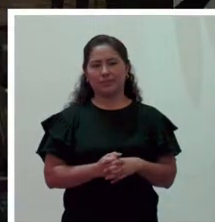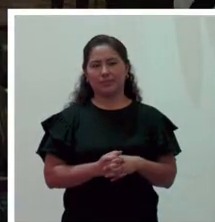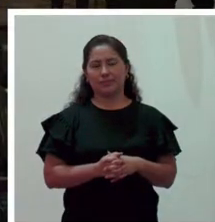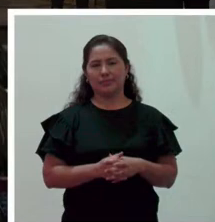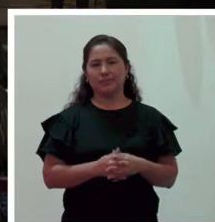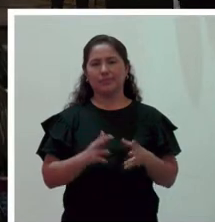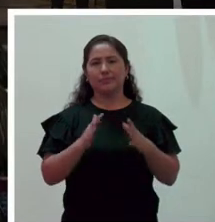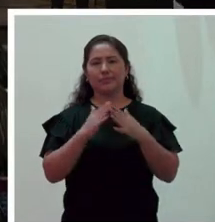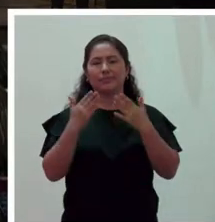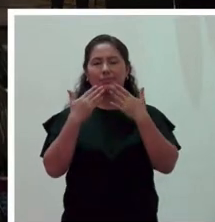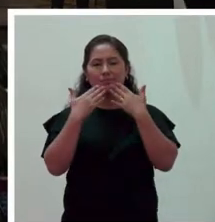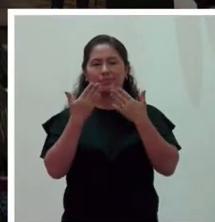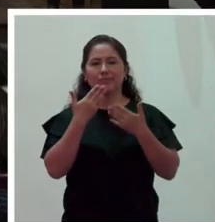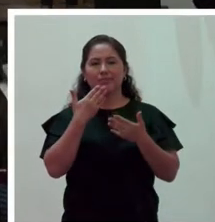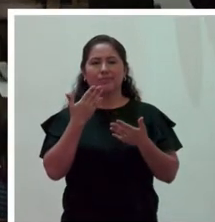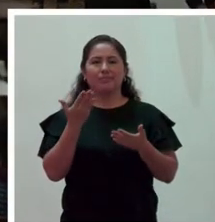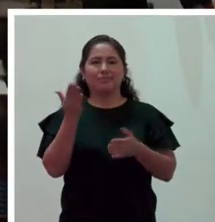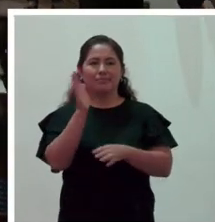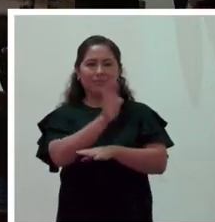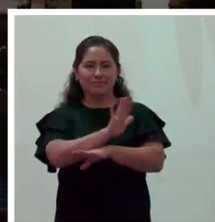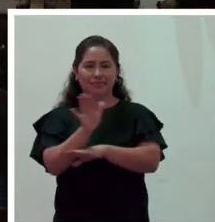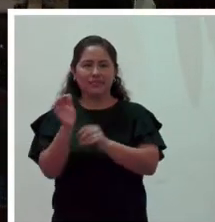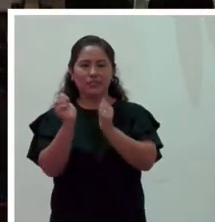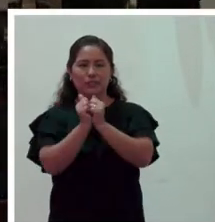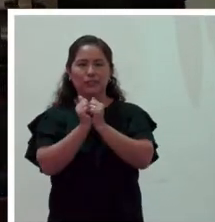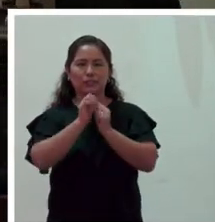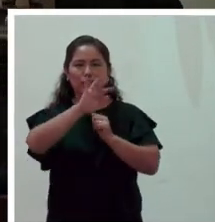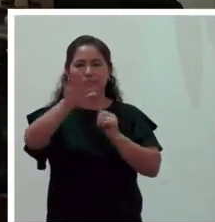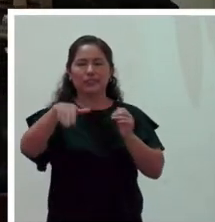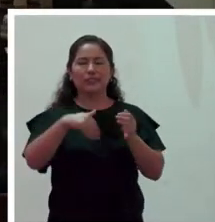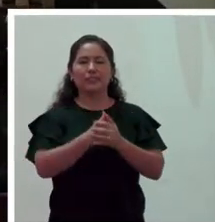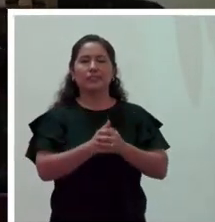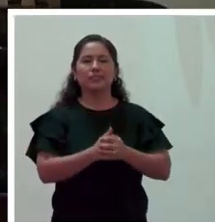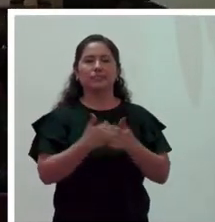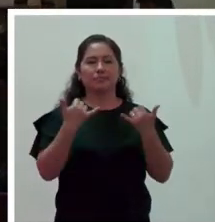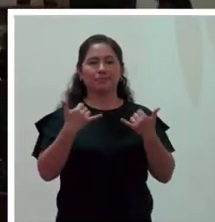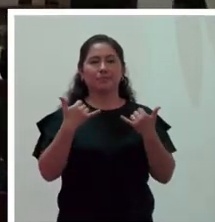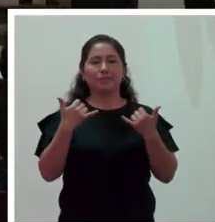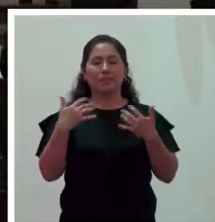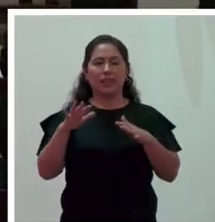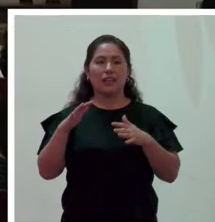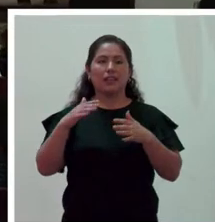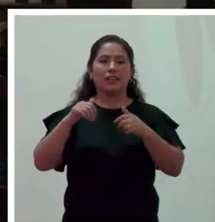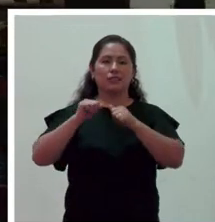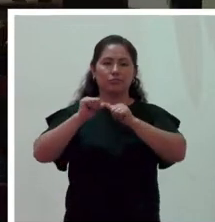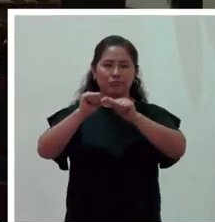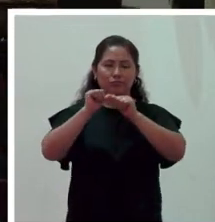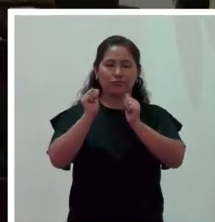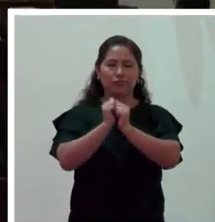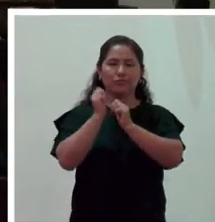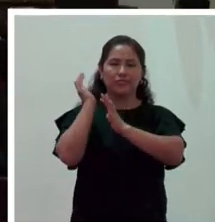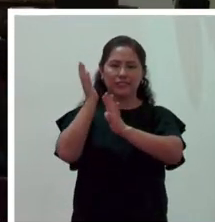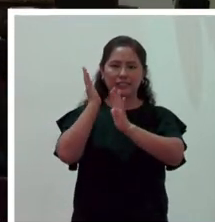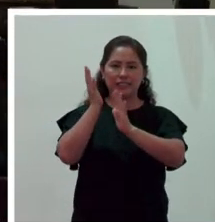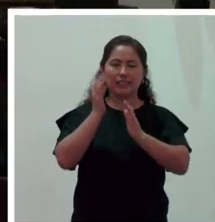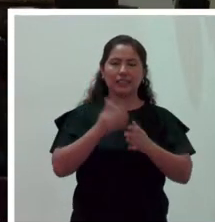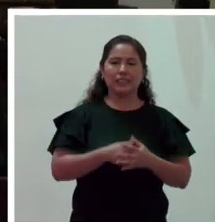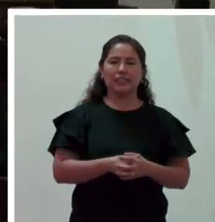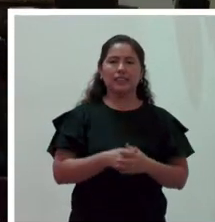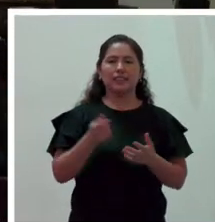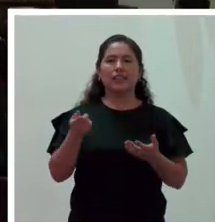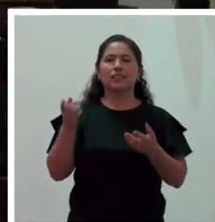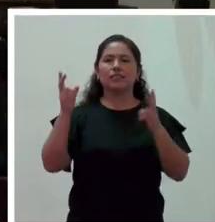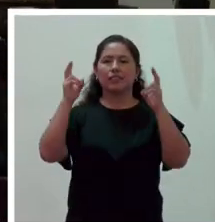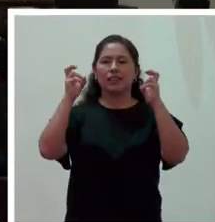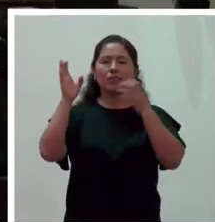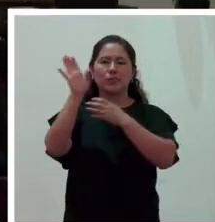Muchas gracias. Buenas tardes nuevamente con todos y todas. Vamos a continuar con este seminario denominado Protección de la